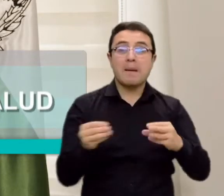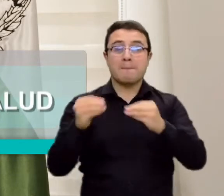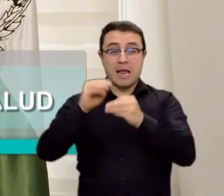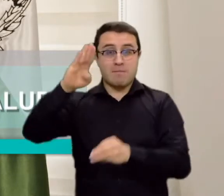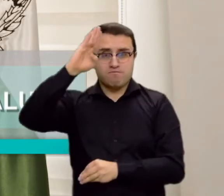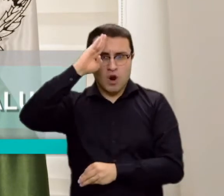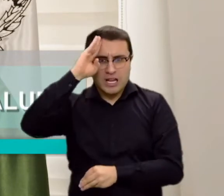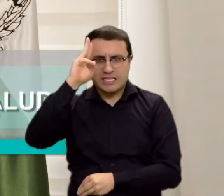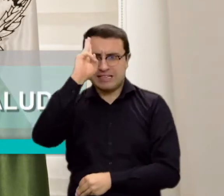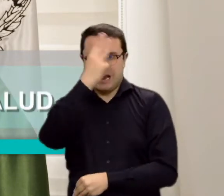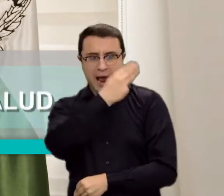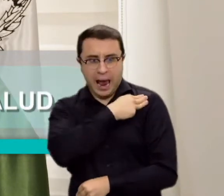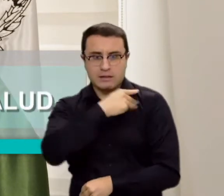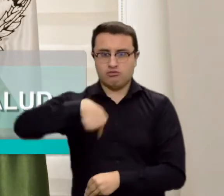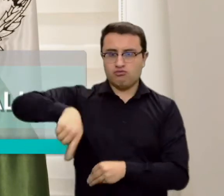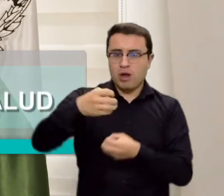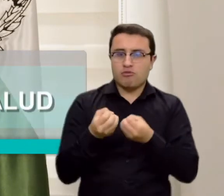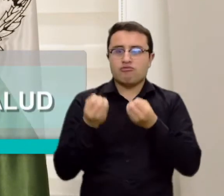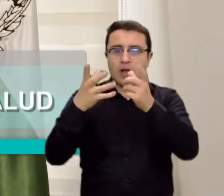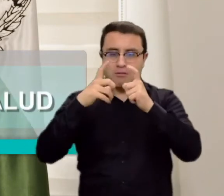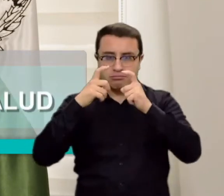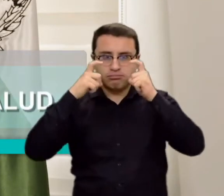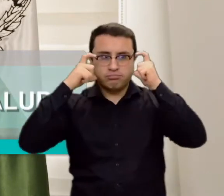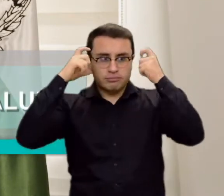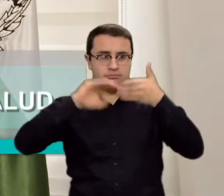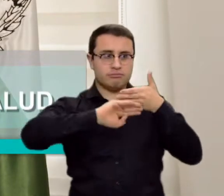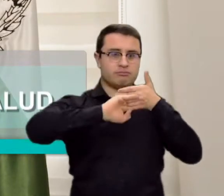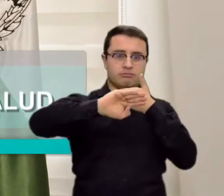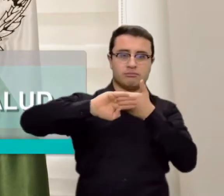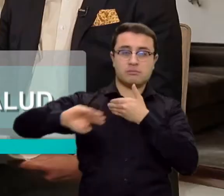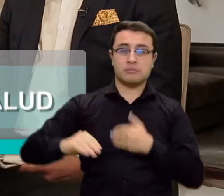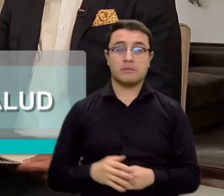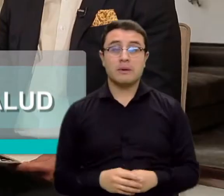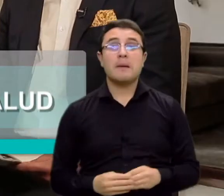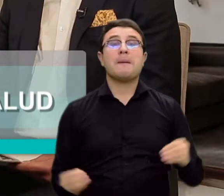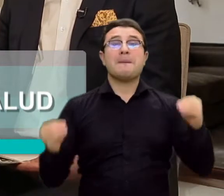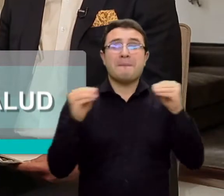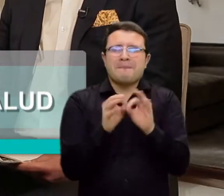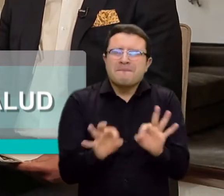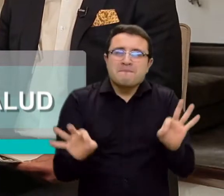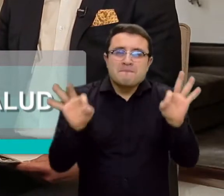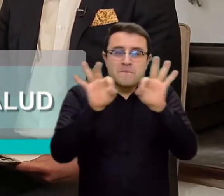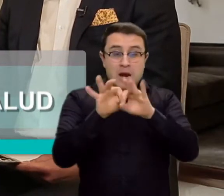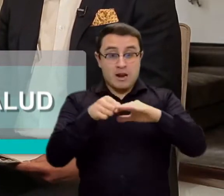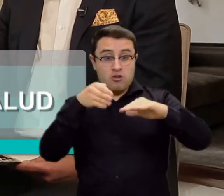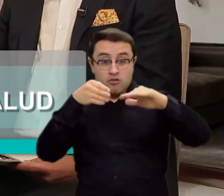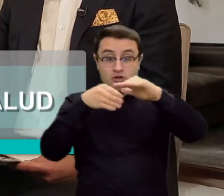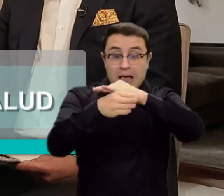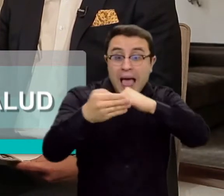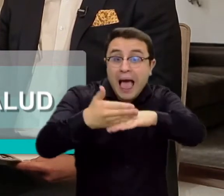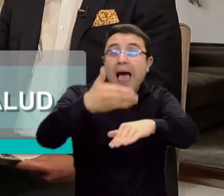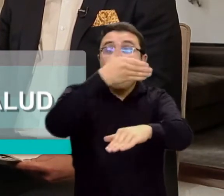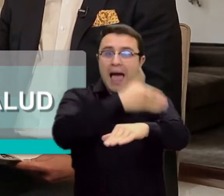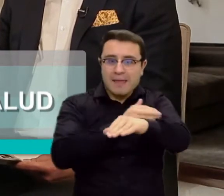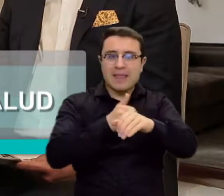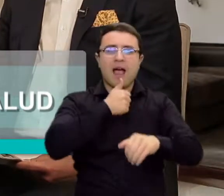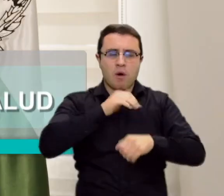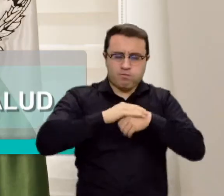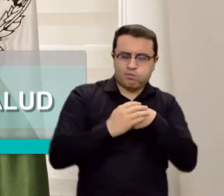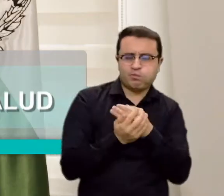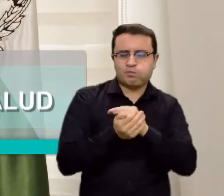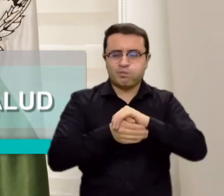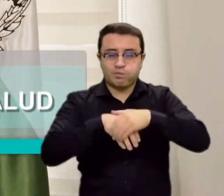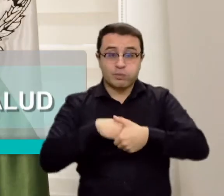miembros de las fuerzas públicas, pero algo muy importante, lo que vamos a mantener es que se puede haber el lavado de manos en la entrada de los puestos de